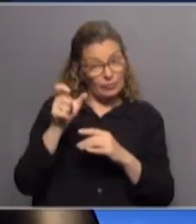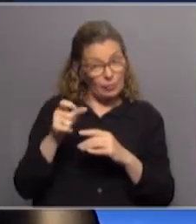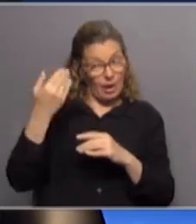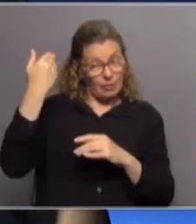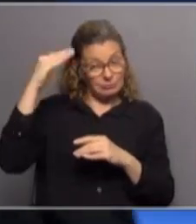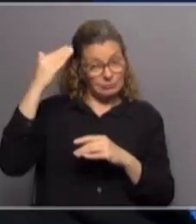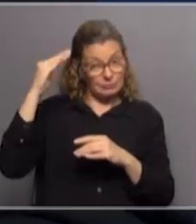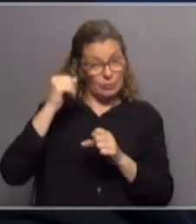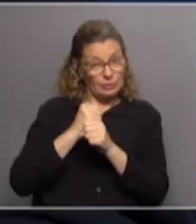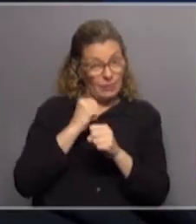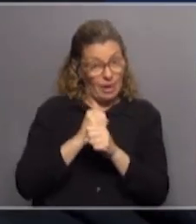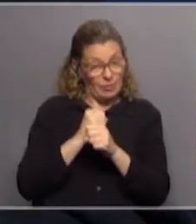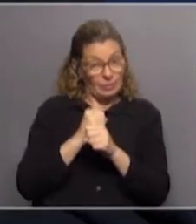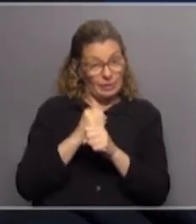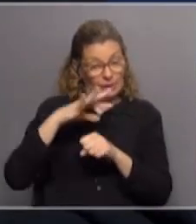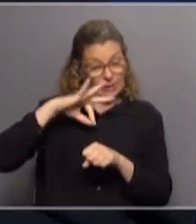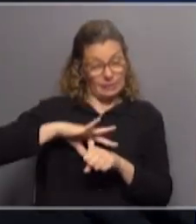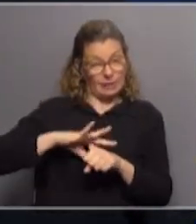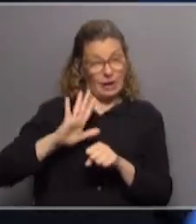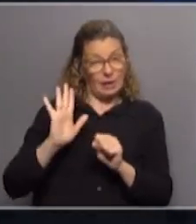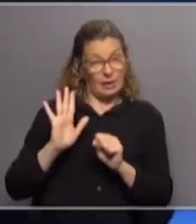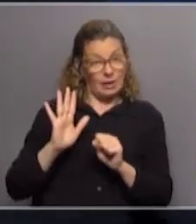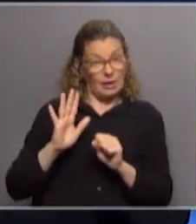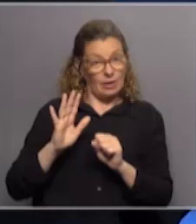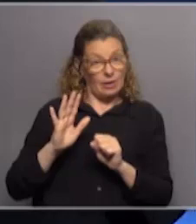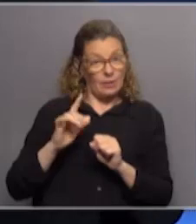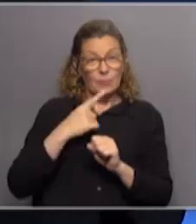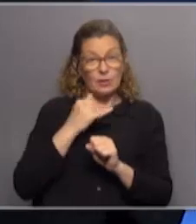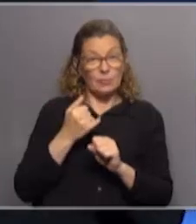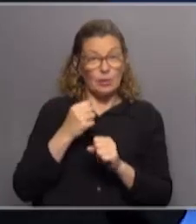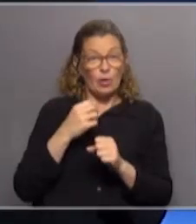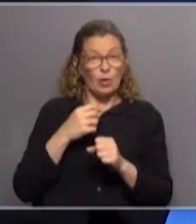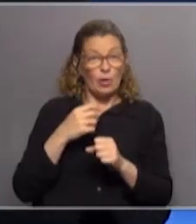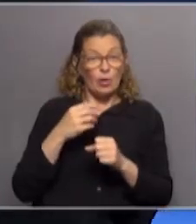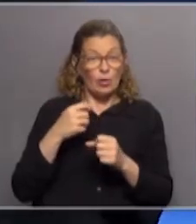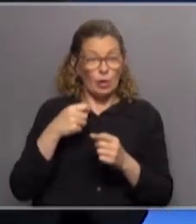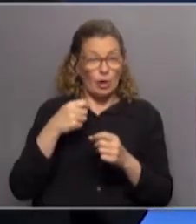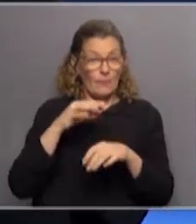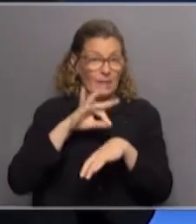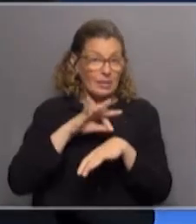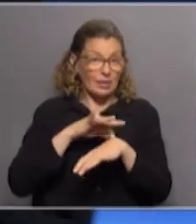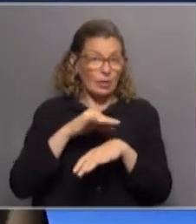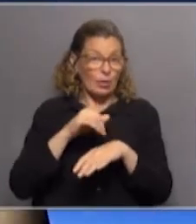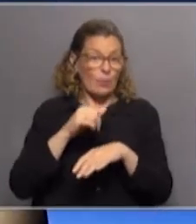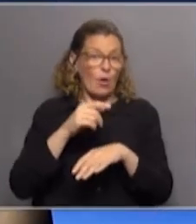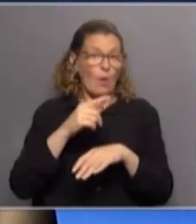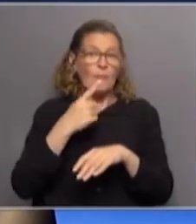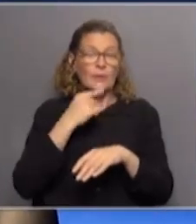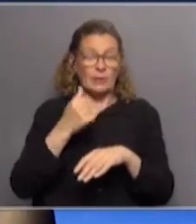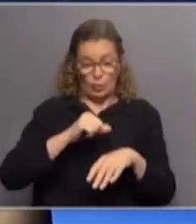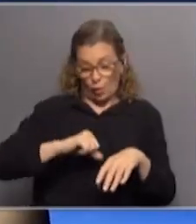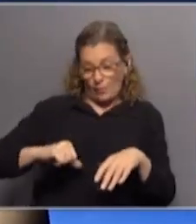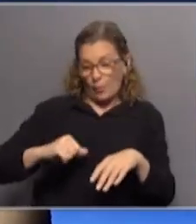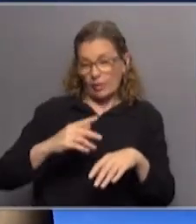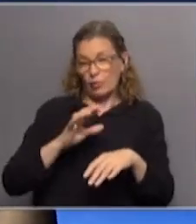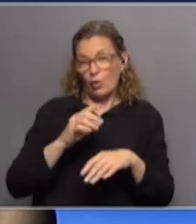gerentes o de trabajadores que cobran por acto por ejemplo muchos trabajadores médicos que cobran por acto sobre todo anestésicos